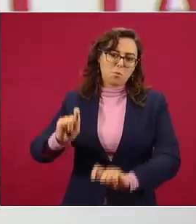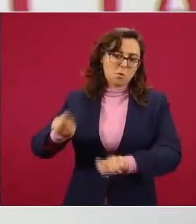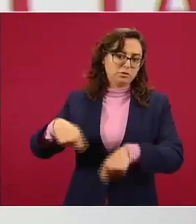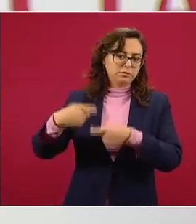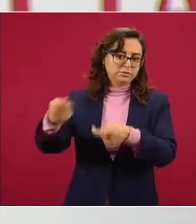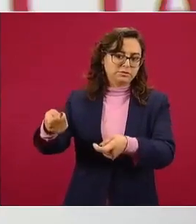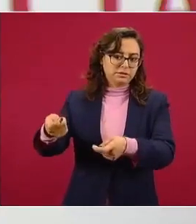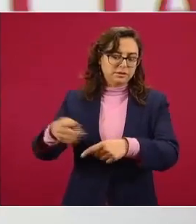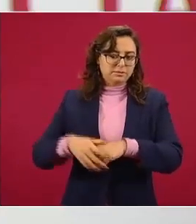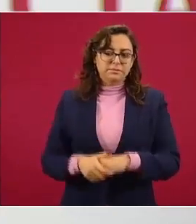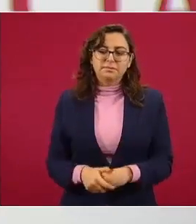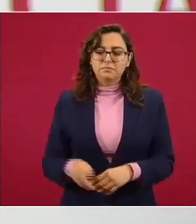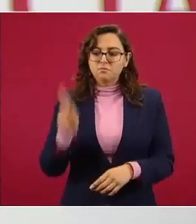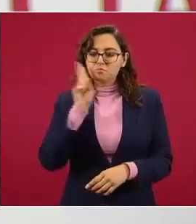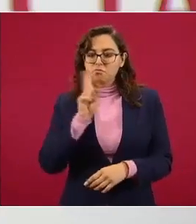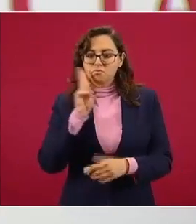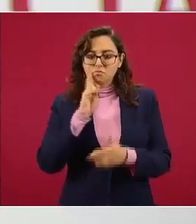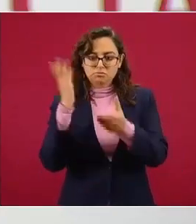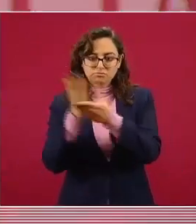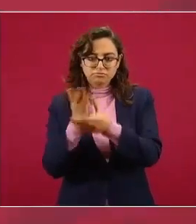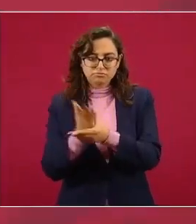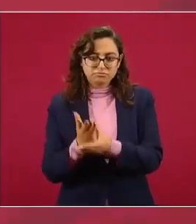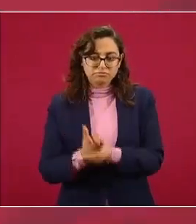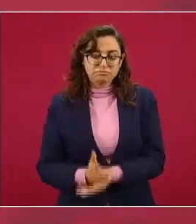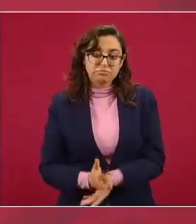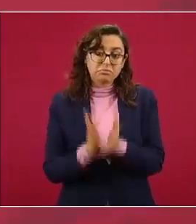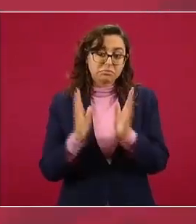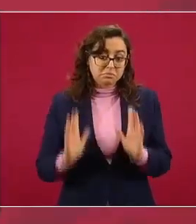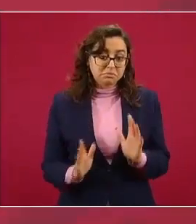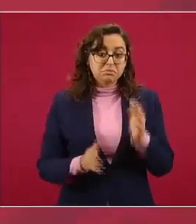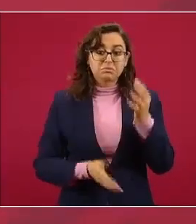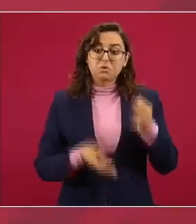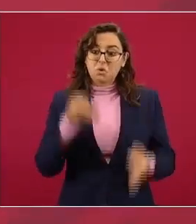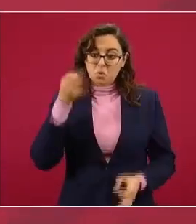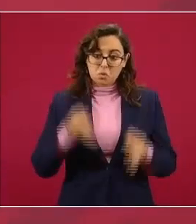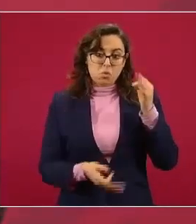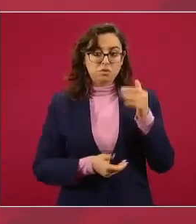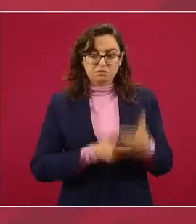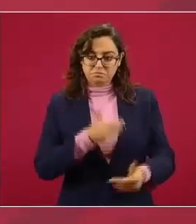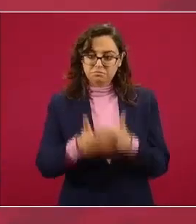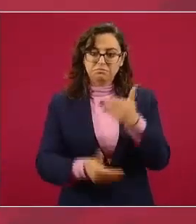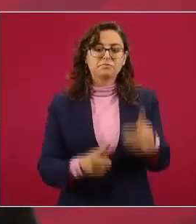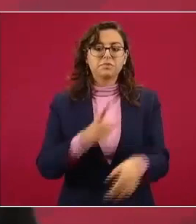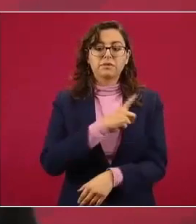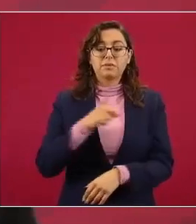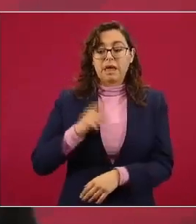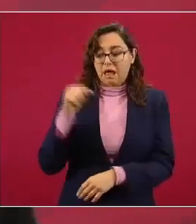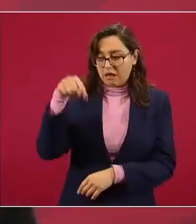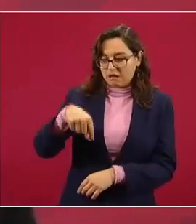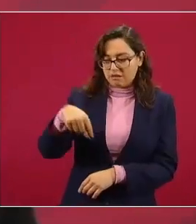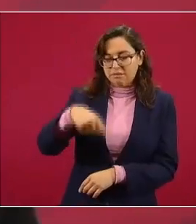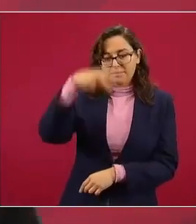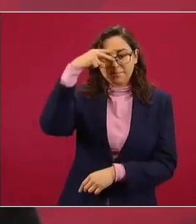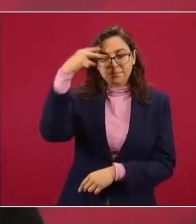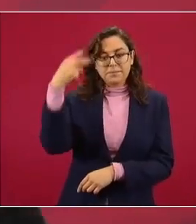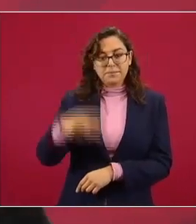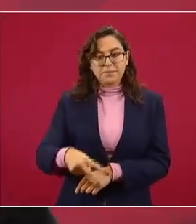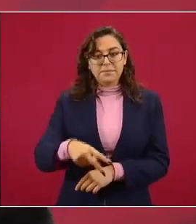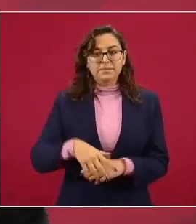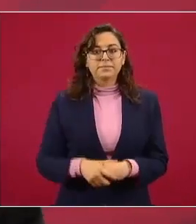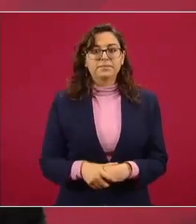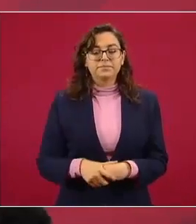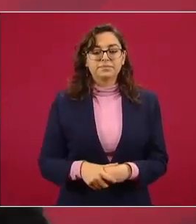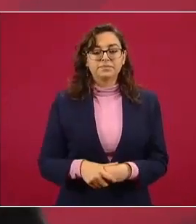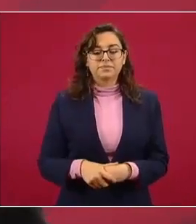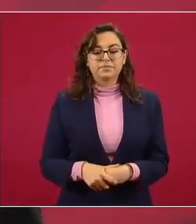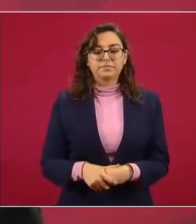pues deben ser quienes resulten responsables procesados ante la autoridad mexicana y presentados